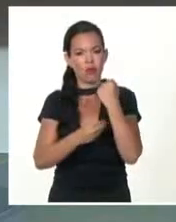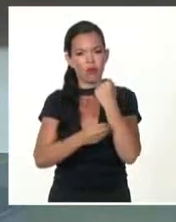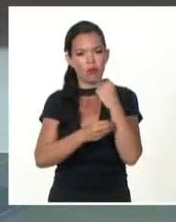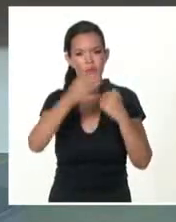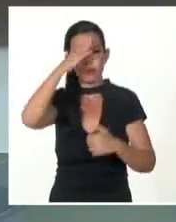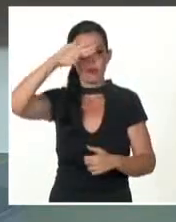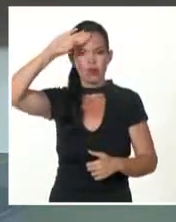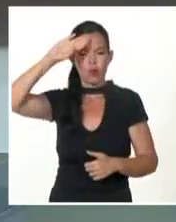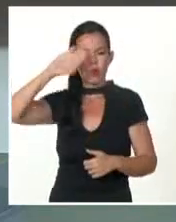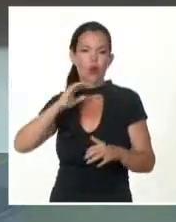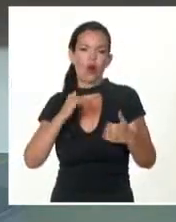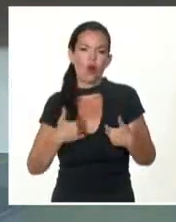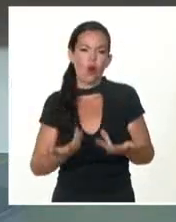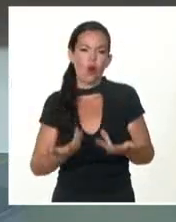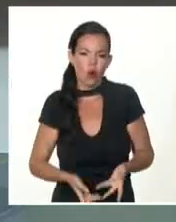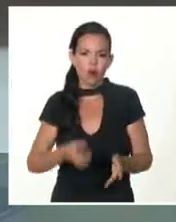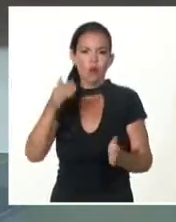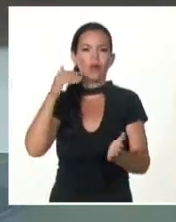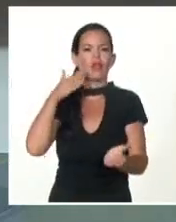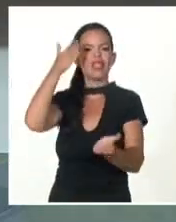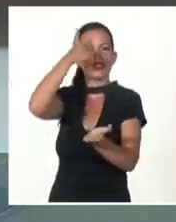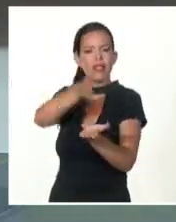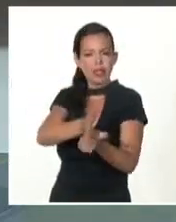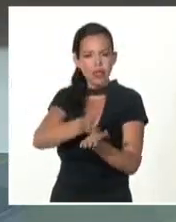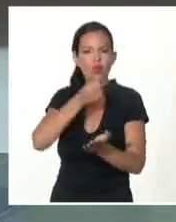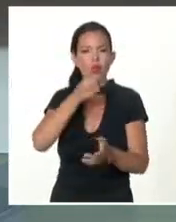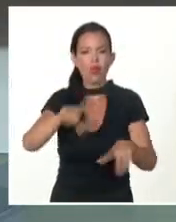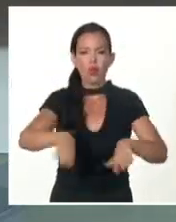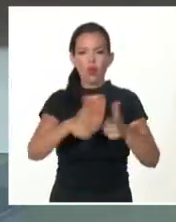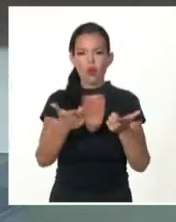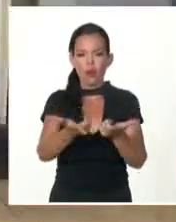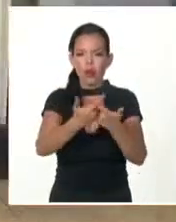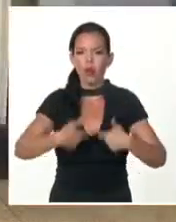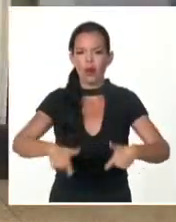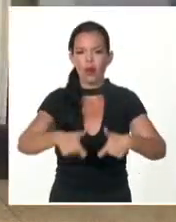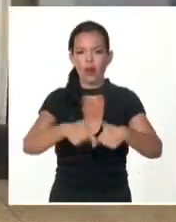como un destino para la celebración de congresos y reuniones en la región.